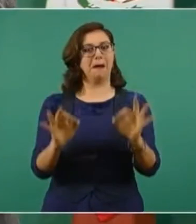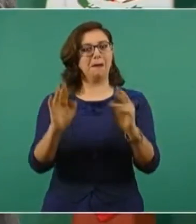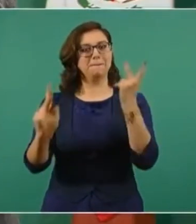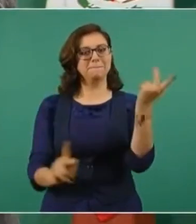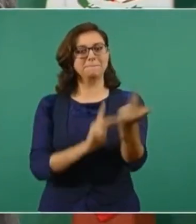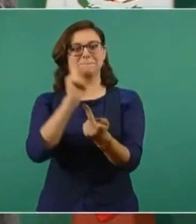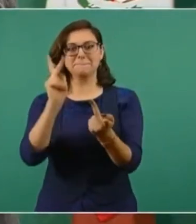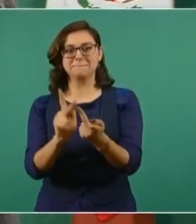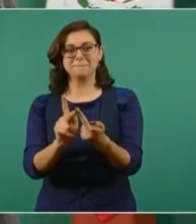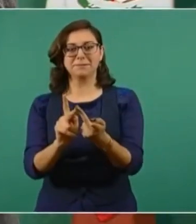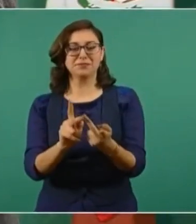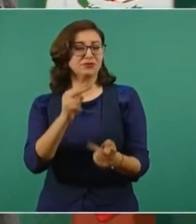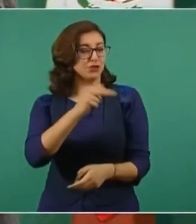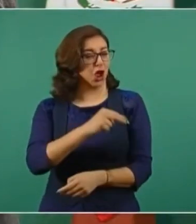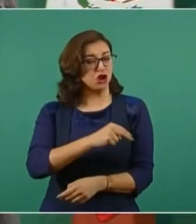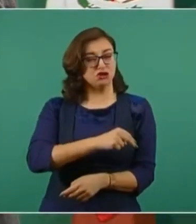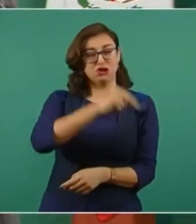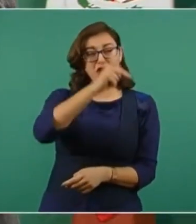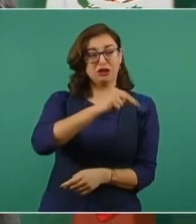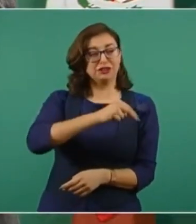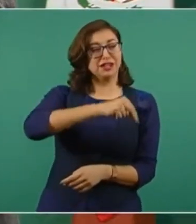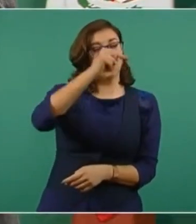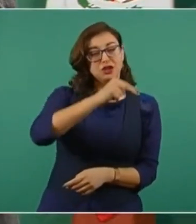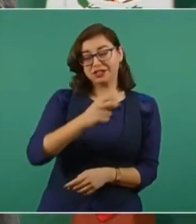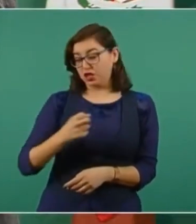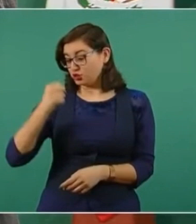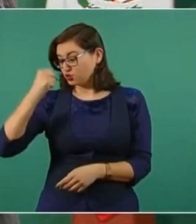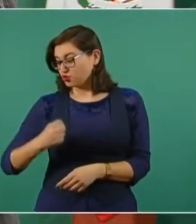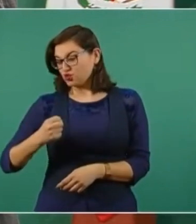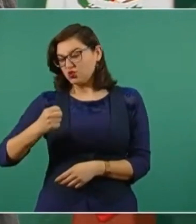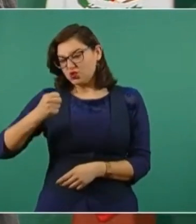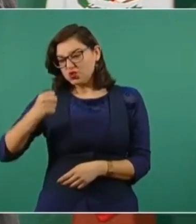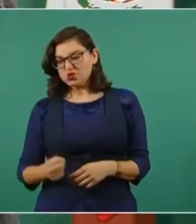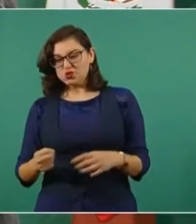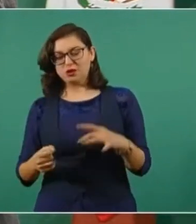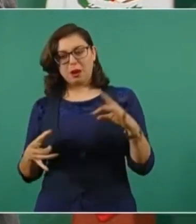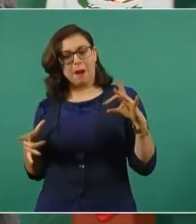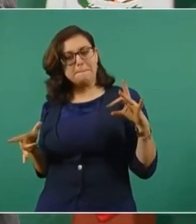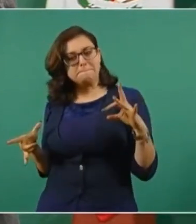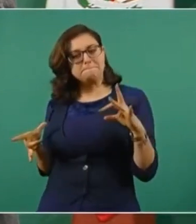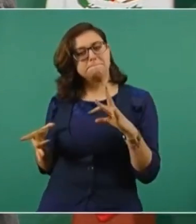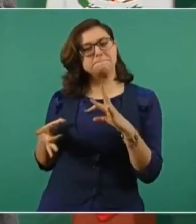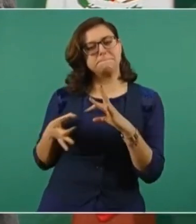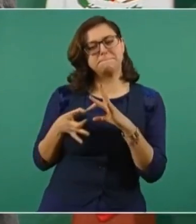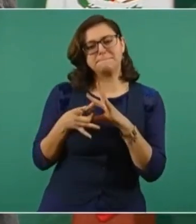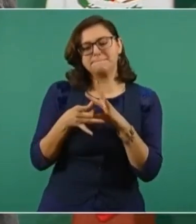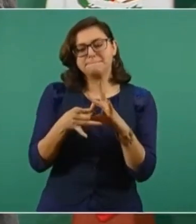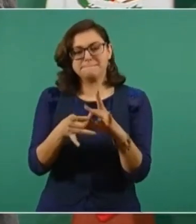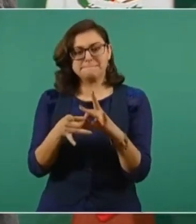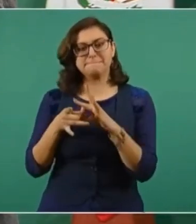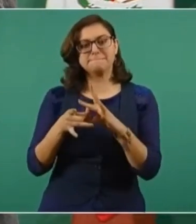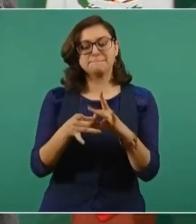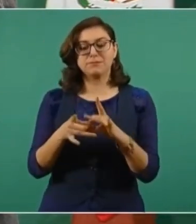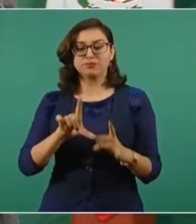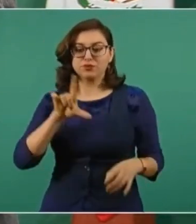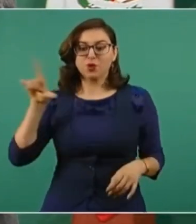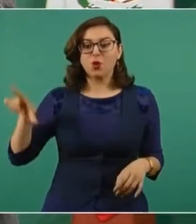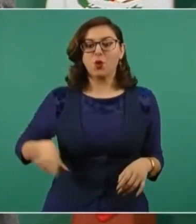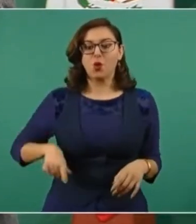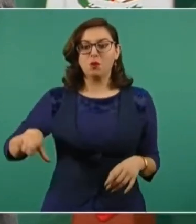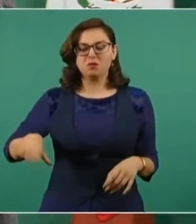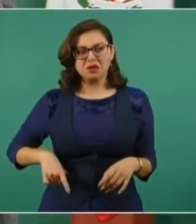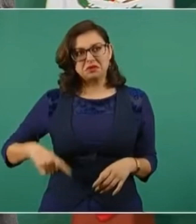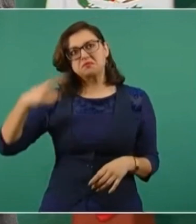El más norteño en América Latina y el más sureño en América Latina. Hermanados con dos gobiernos que piensan